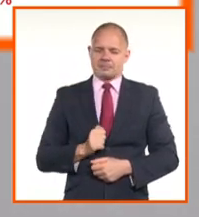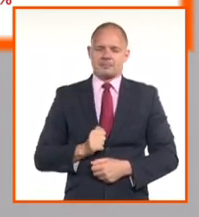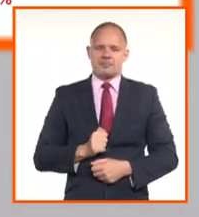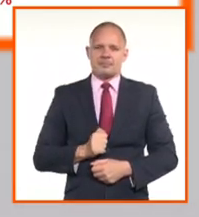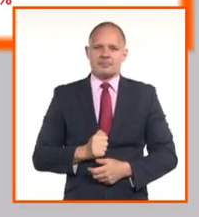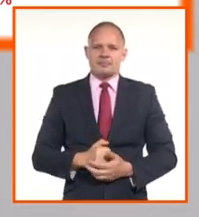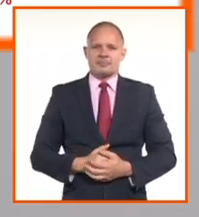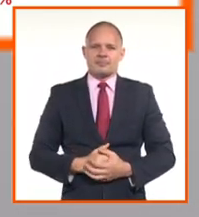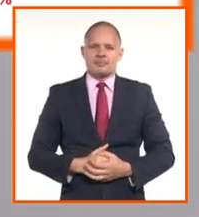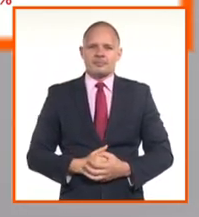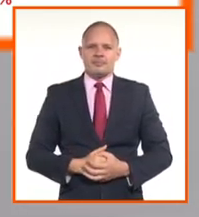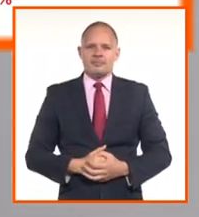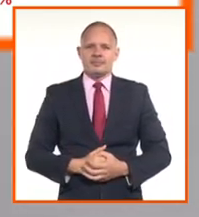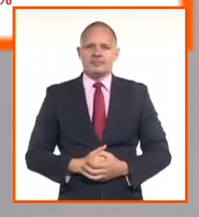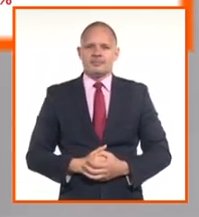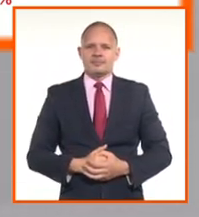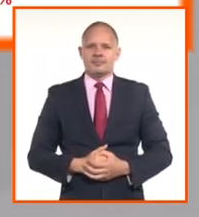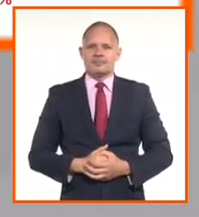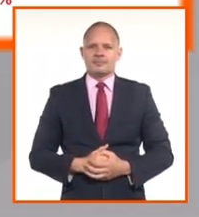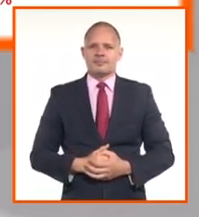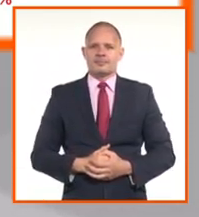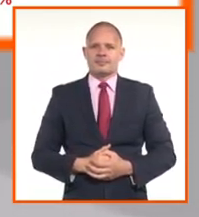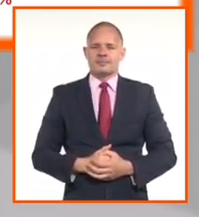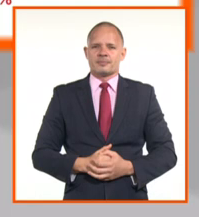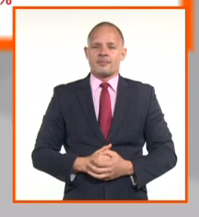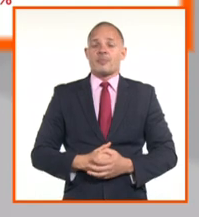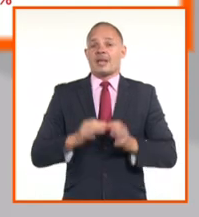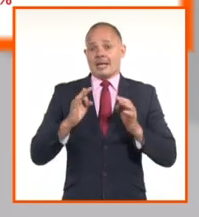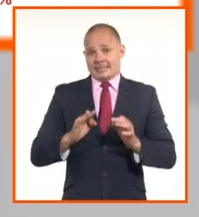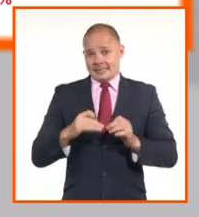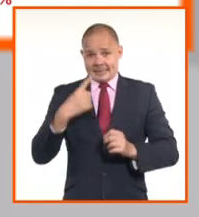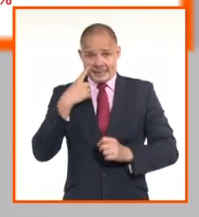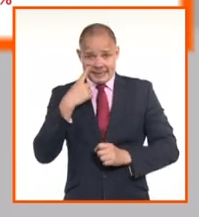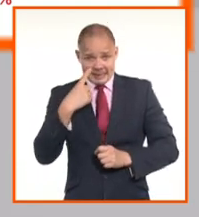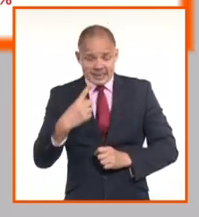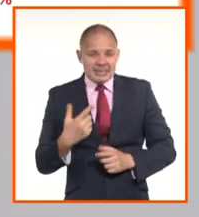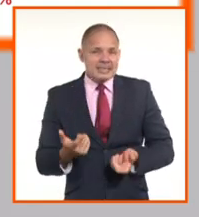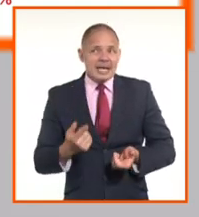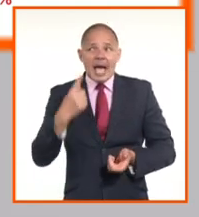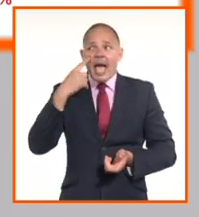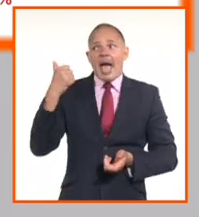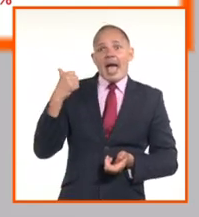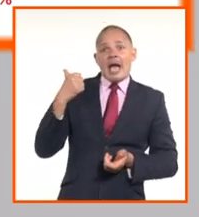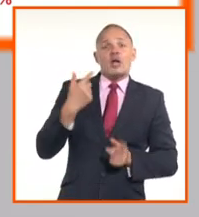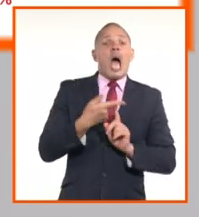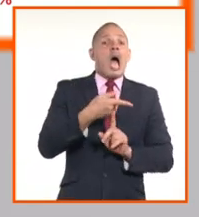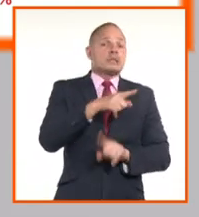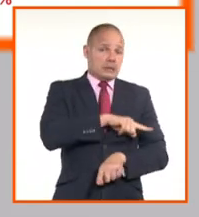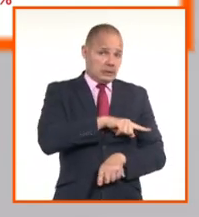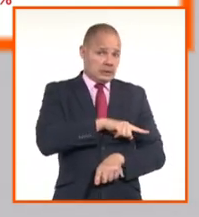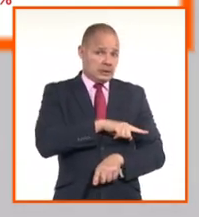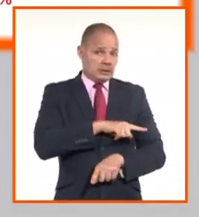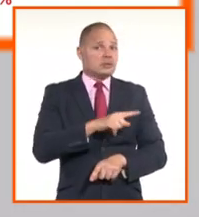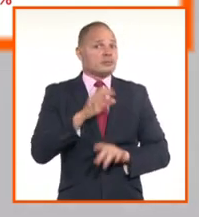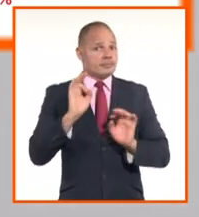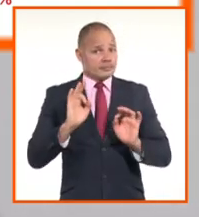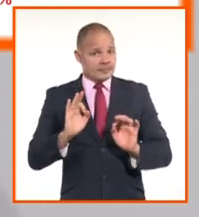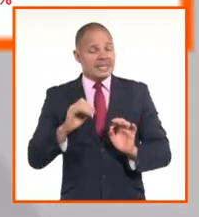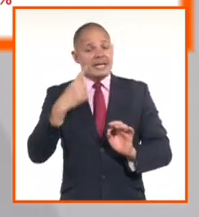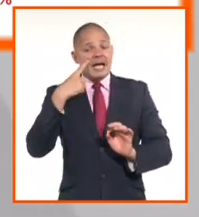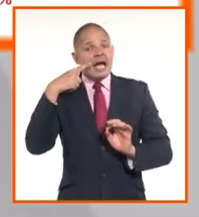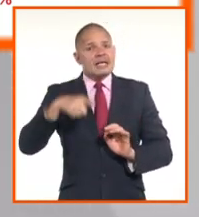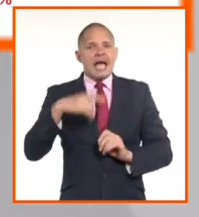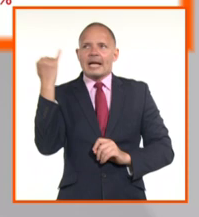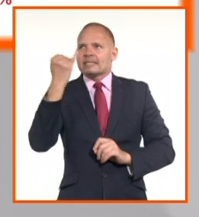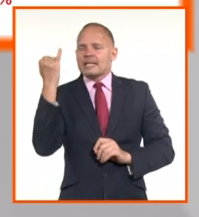.96 el franco suizo. Y reitero que esto es basado en la fecha de ayer, porque la moneda en el mercado internacional se